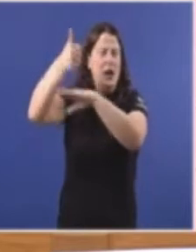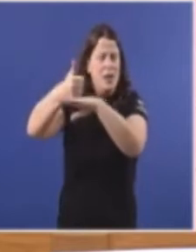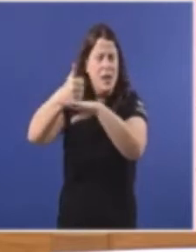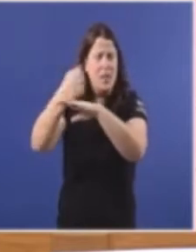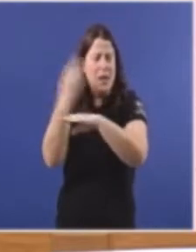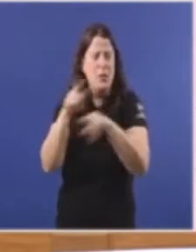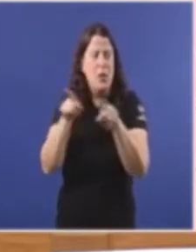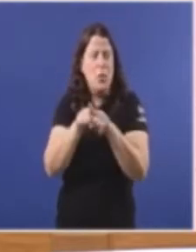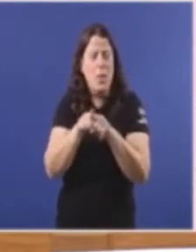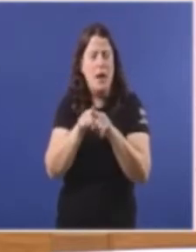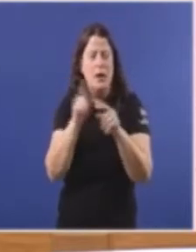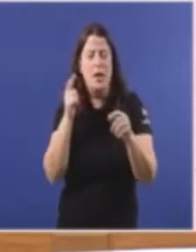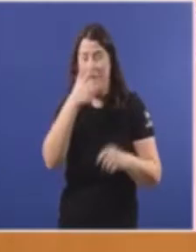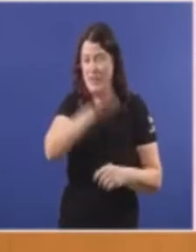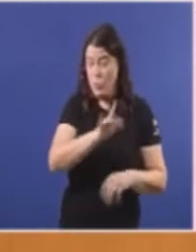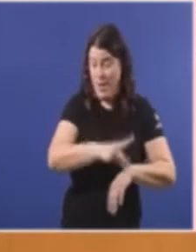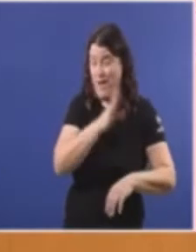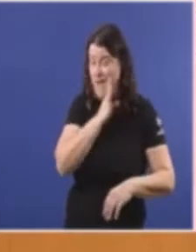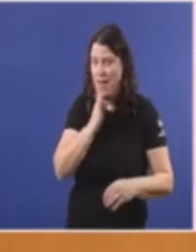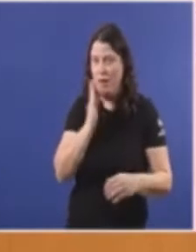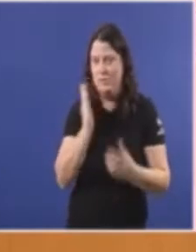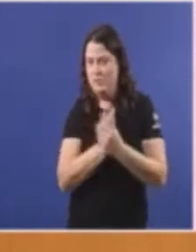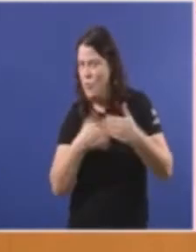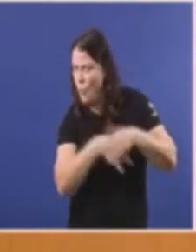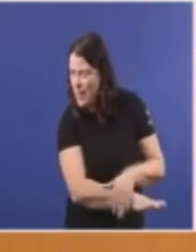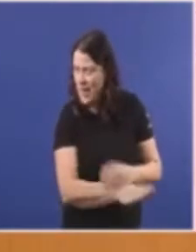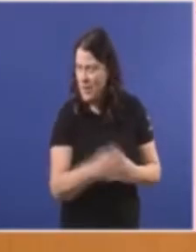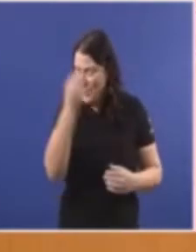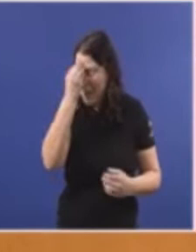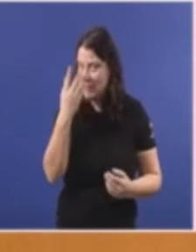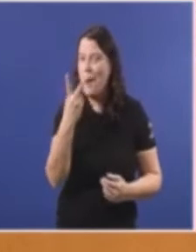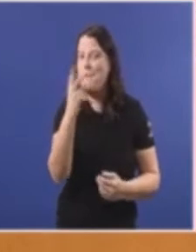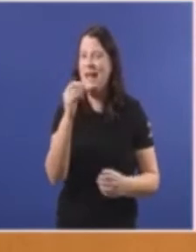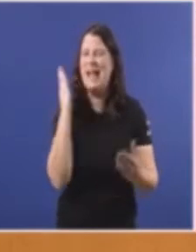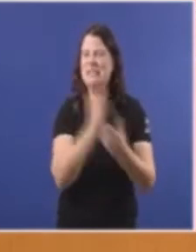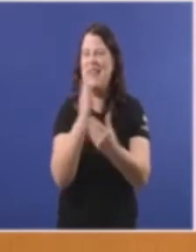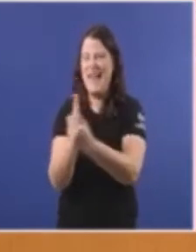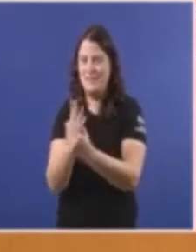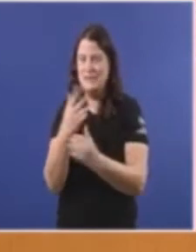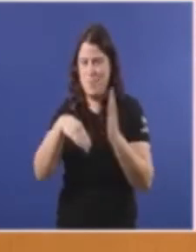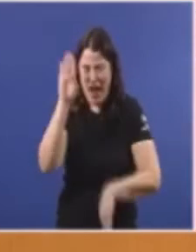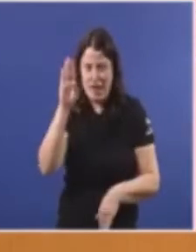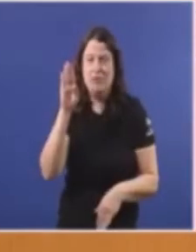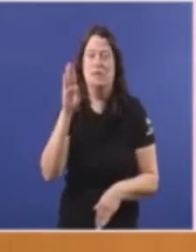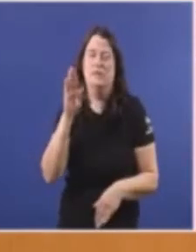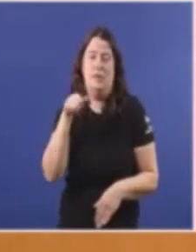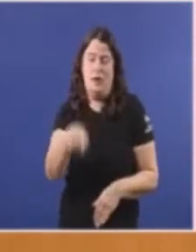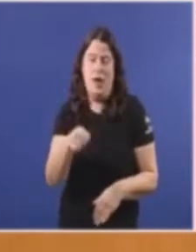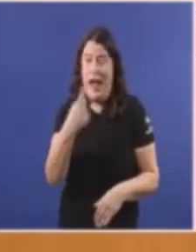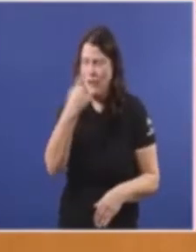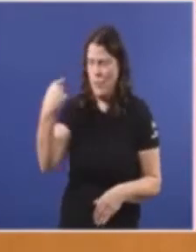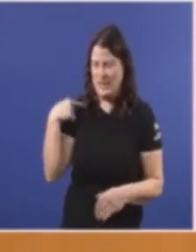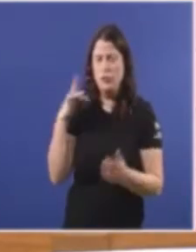A denuncia Da pediatra Pero Señor caballero Hai máis de 20 expedientes Disciplinarios Iniciados O pasado